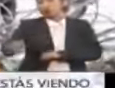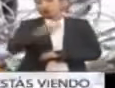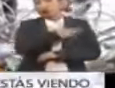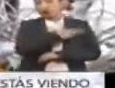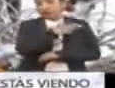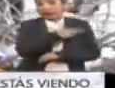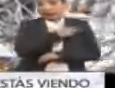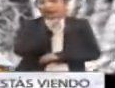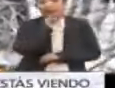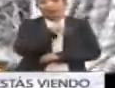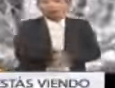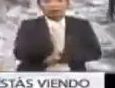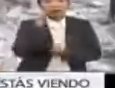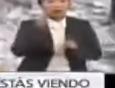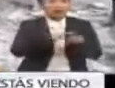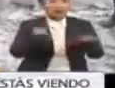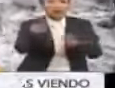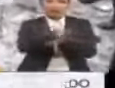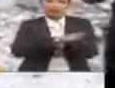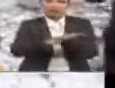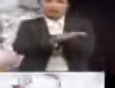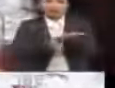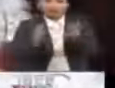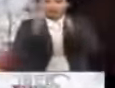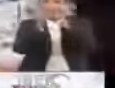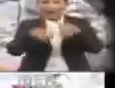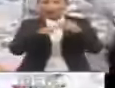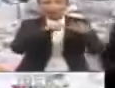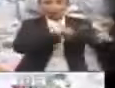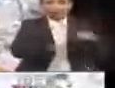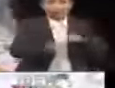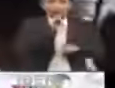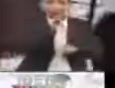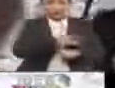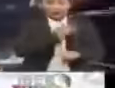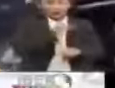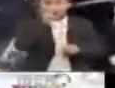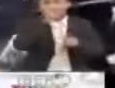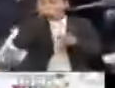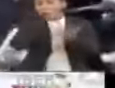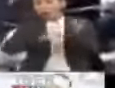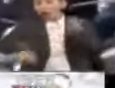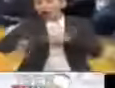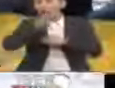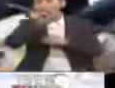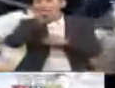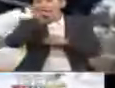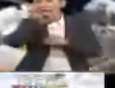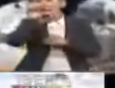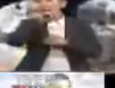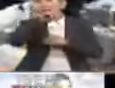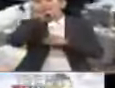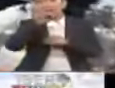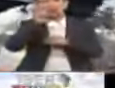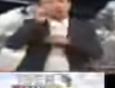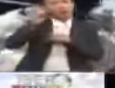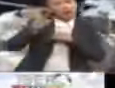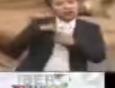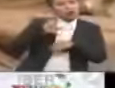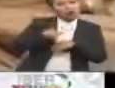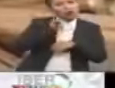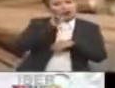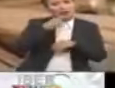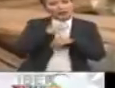heridos, así como múltiples daños materiales. El movimiento también se sintió en algunas zonas de República Dominicana, donde no se registraron